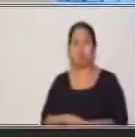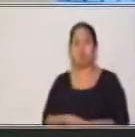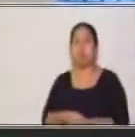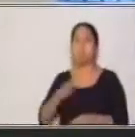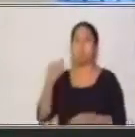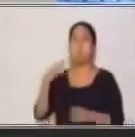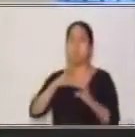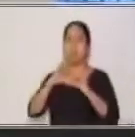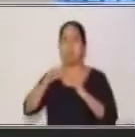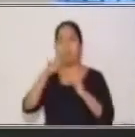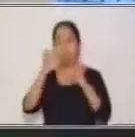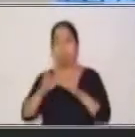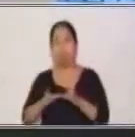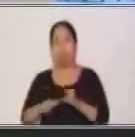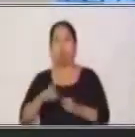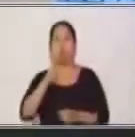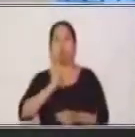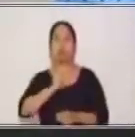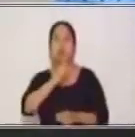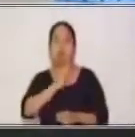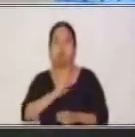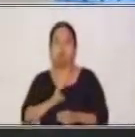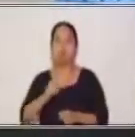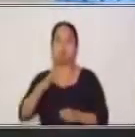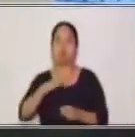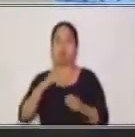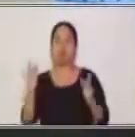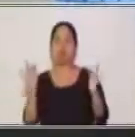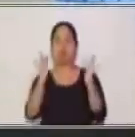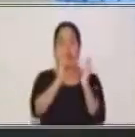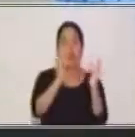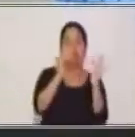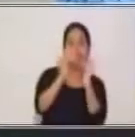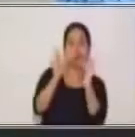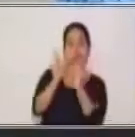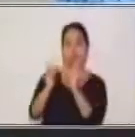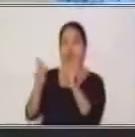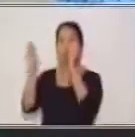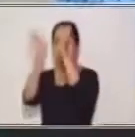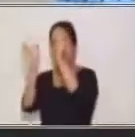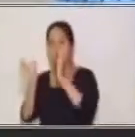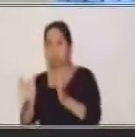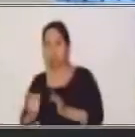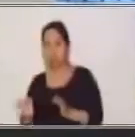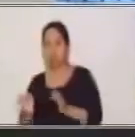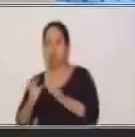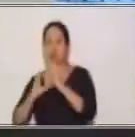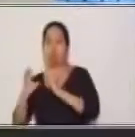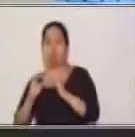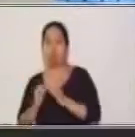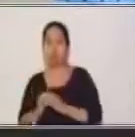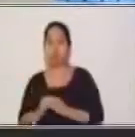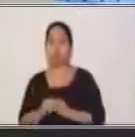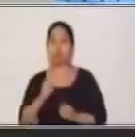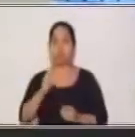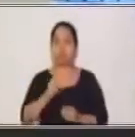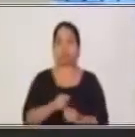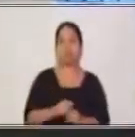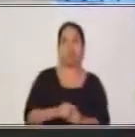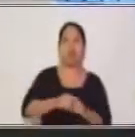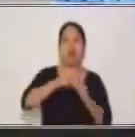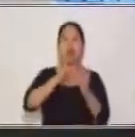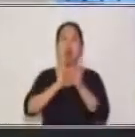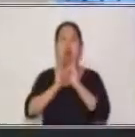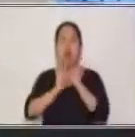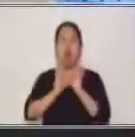los verbos deben corresponder a esa forma de trato. Entonces debe ir, hablas, comes y